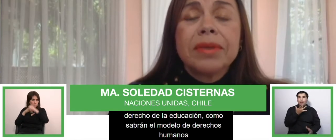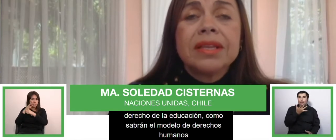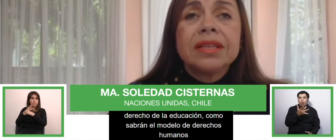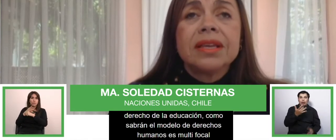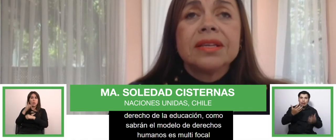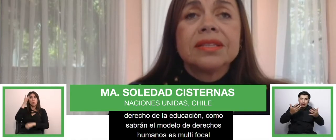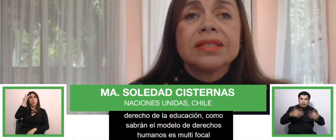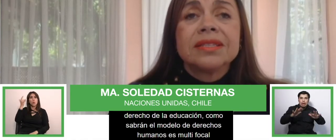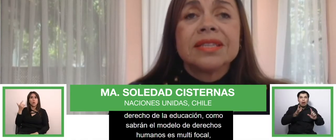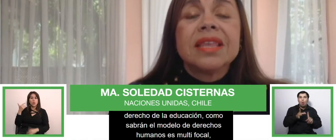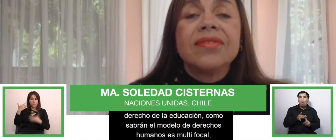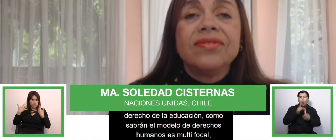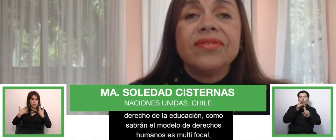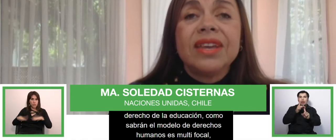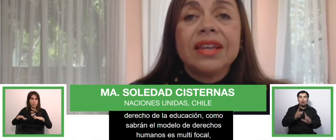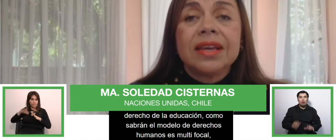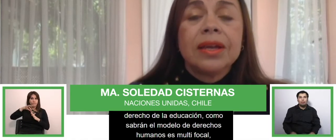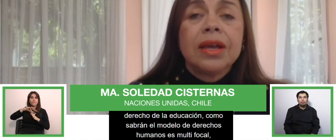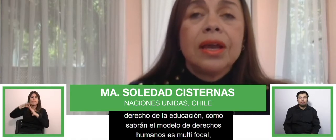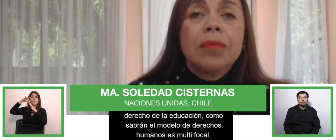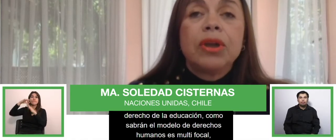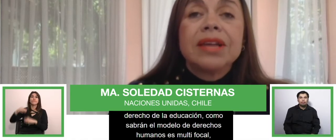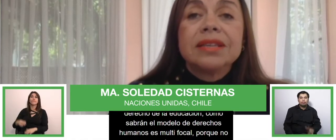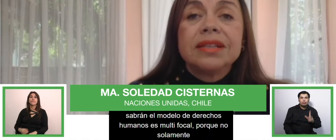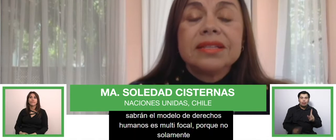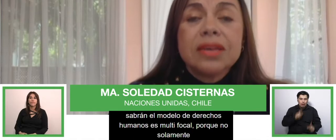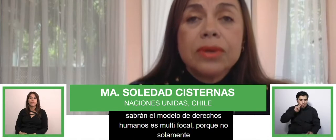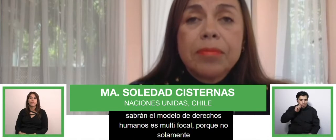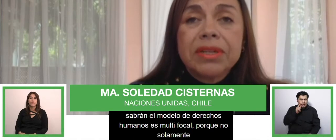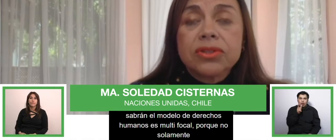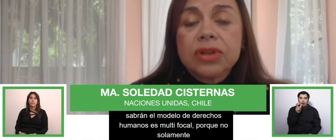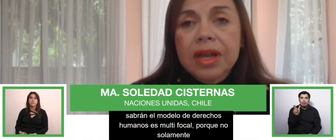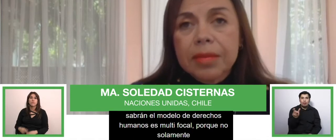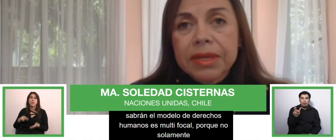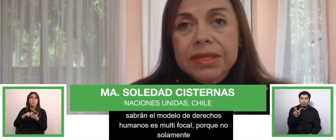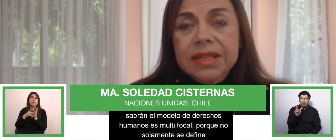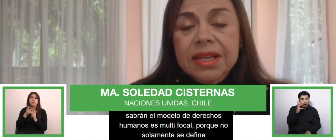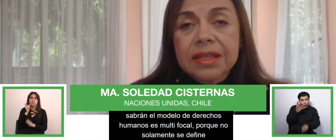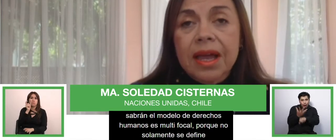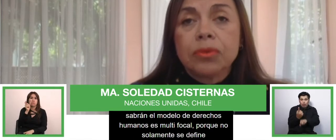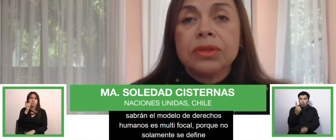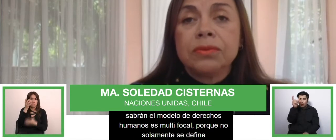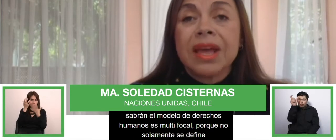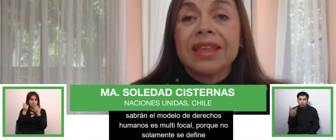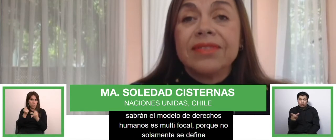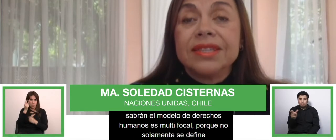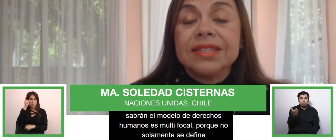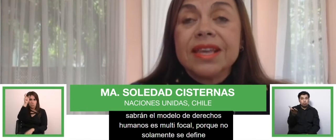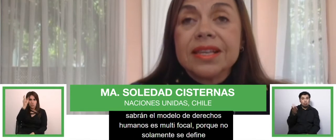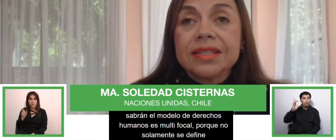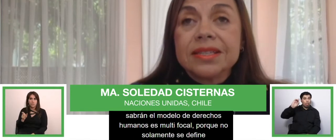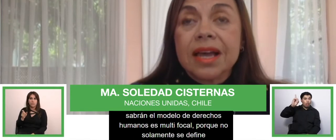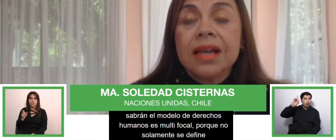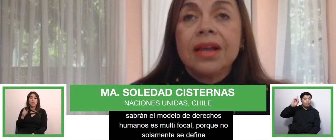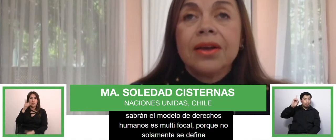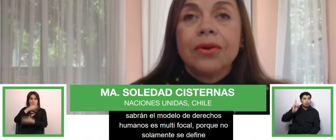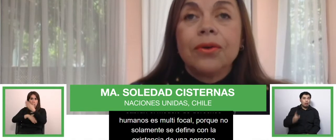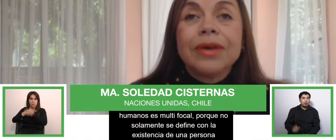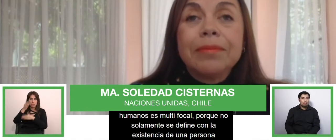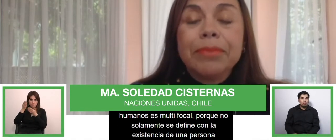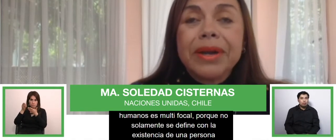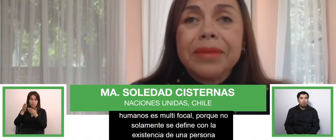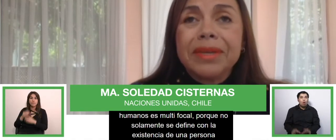solamente se define por la existencia de una persona que presenta una deficiencia